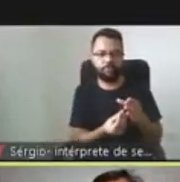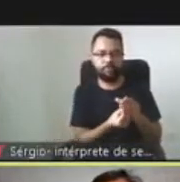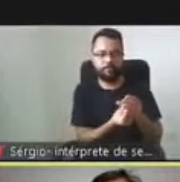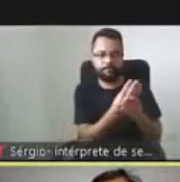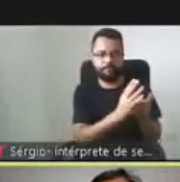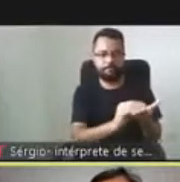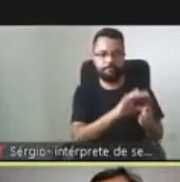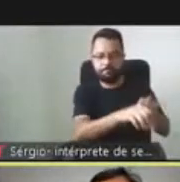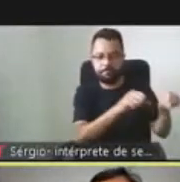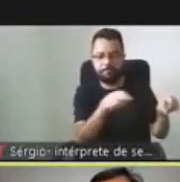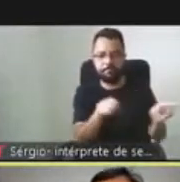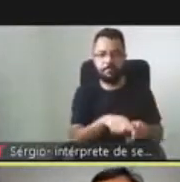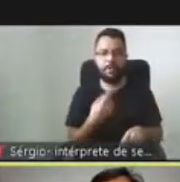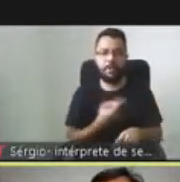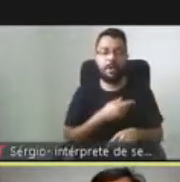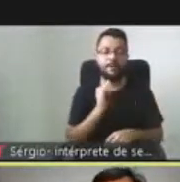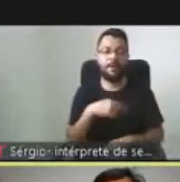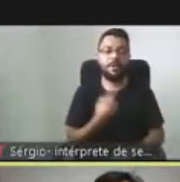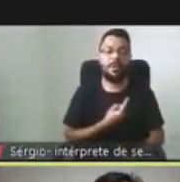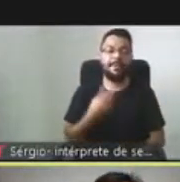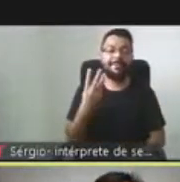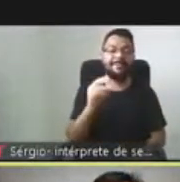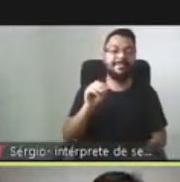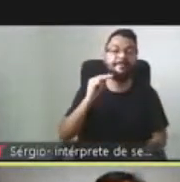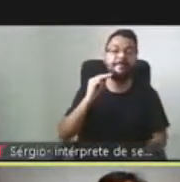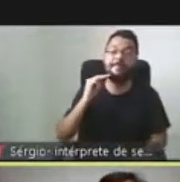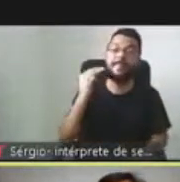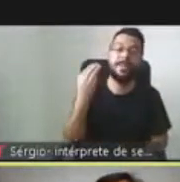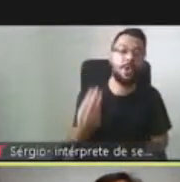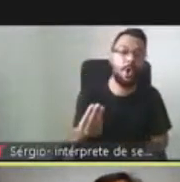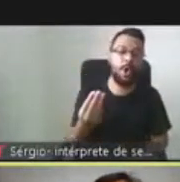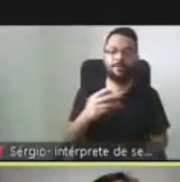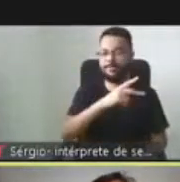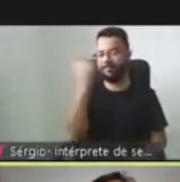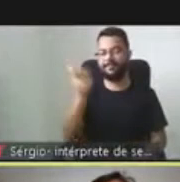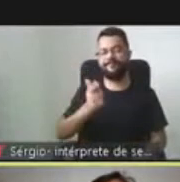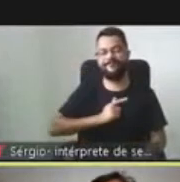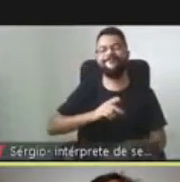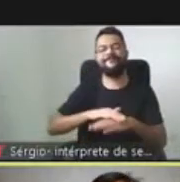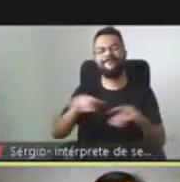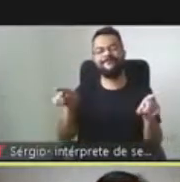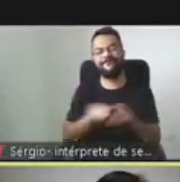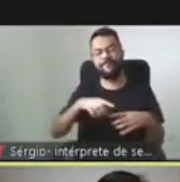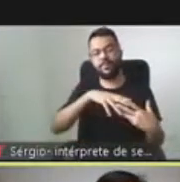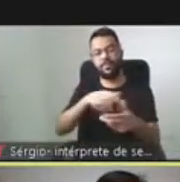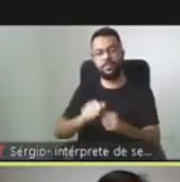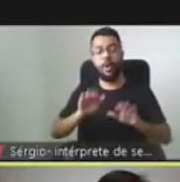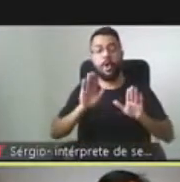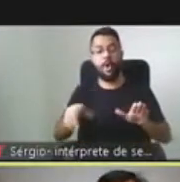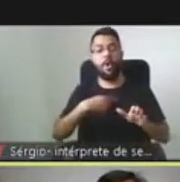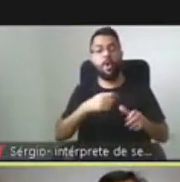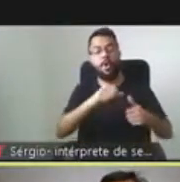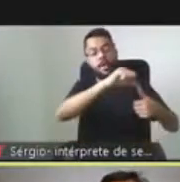quiere decir que somos 300 millones de afectados en el mundo. En Latinoamérica se estima, porque realmente no